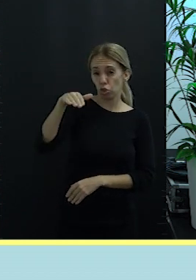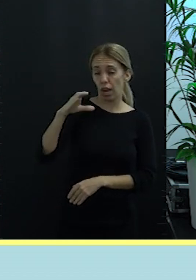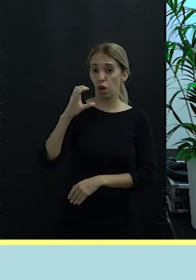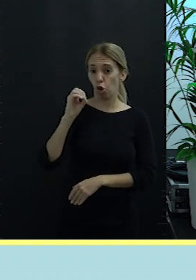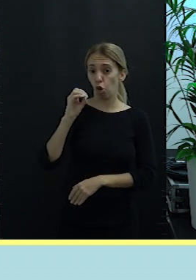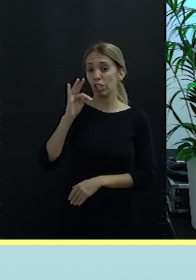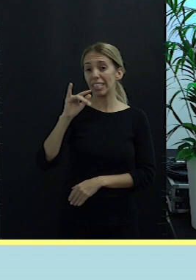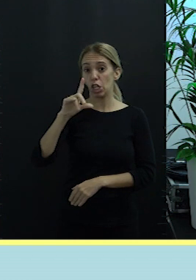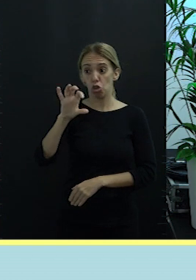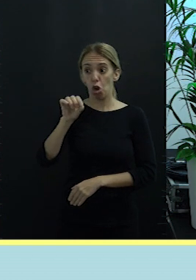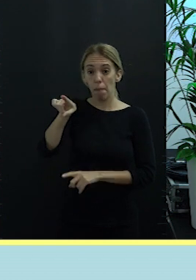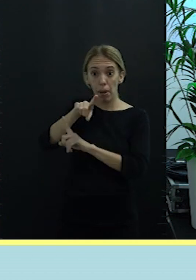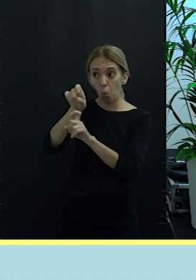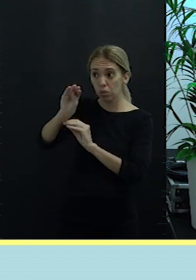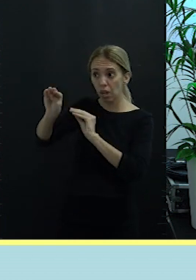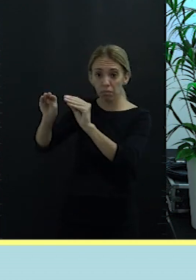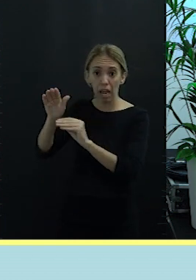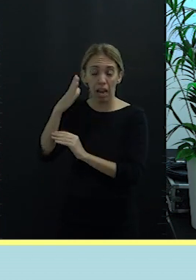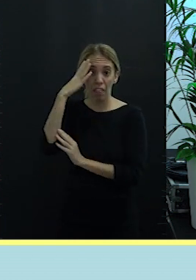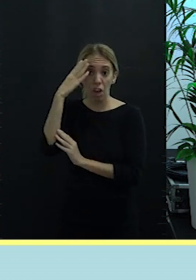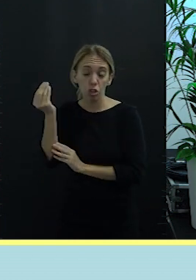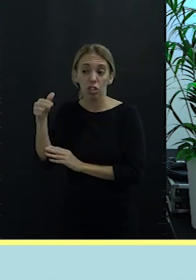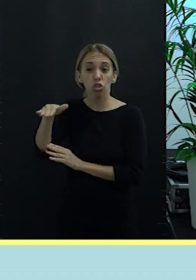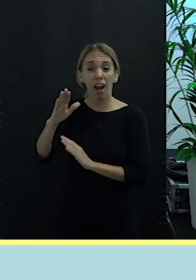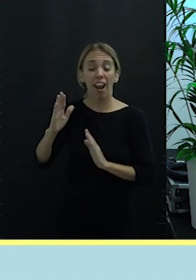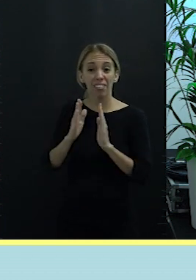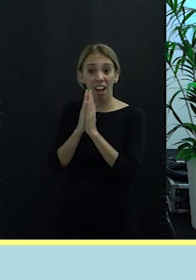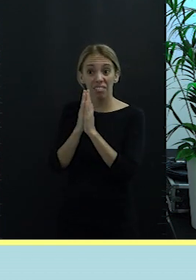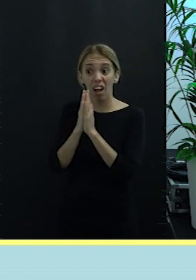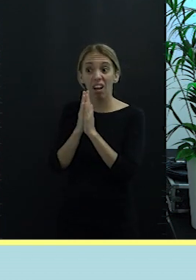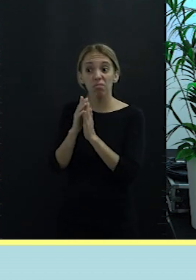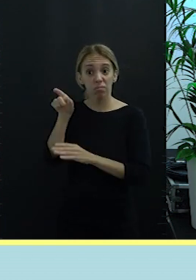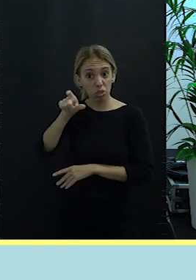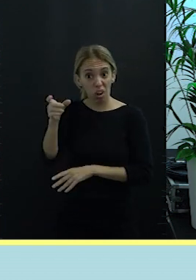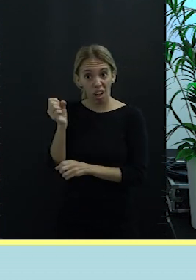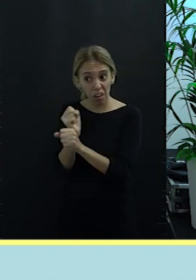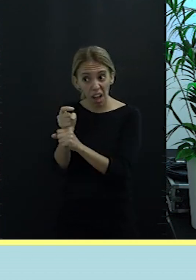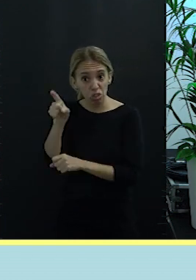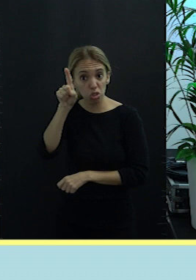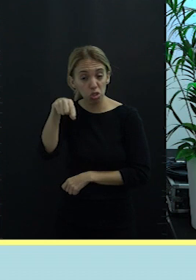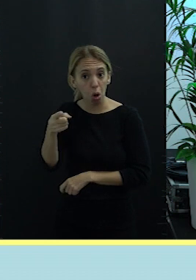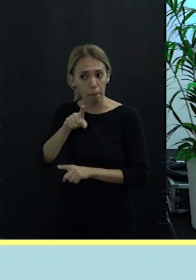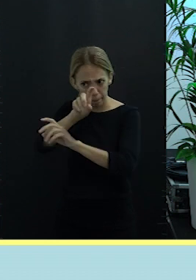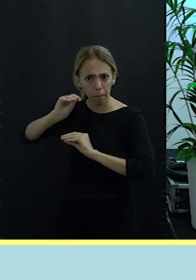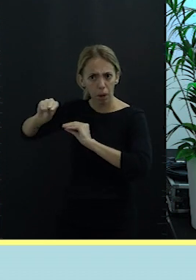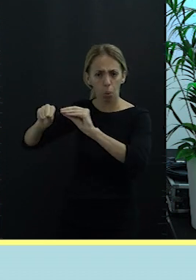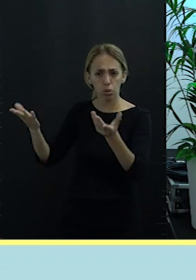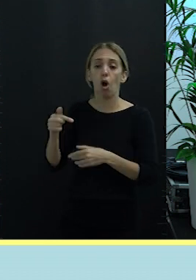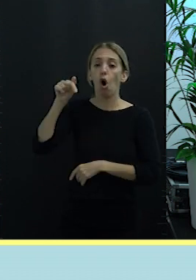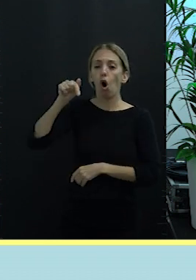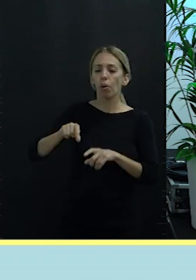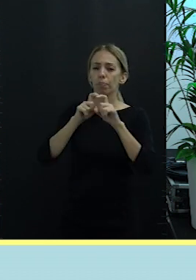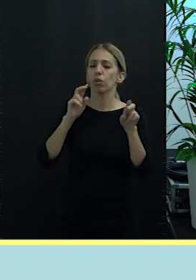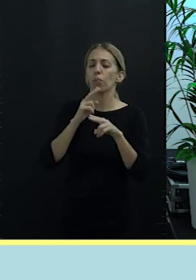pregunten en Lanzarote, en La Santa, si se puede vivir de esto. Hoy Promotour ya lo tiene